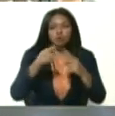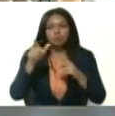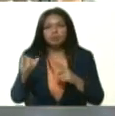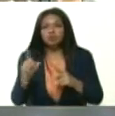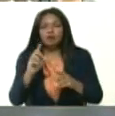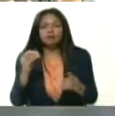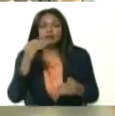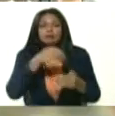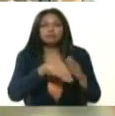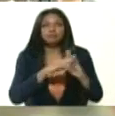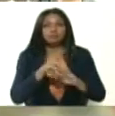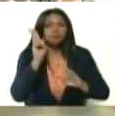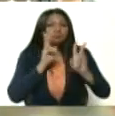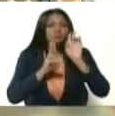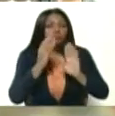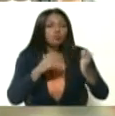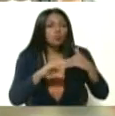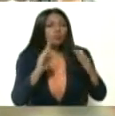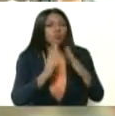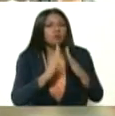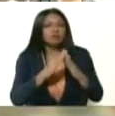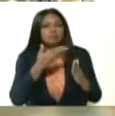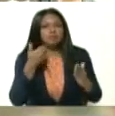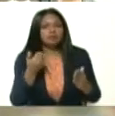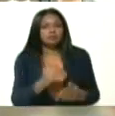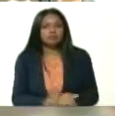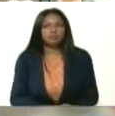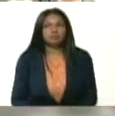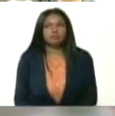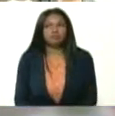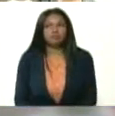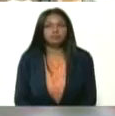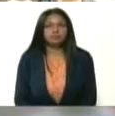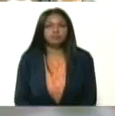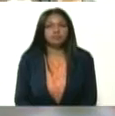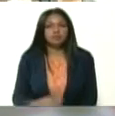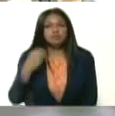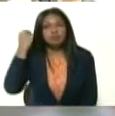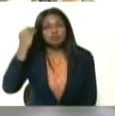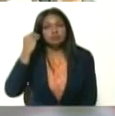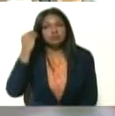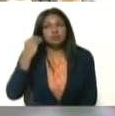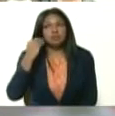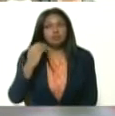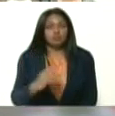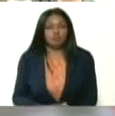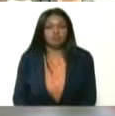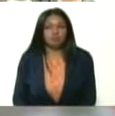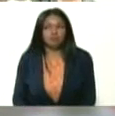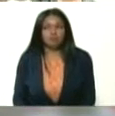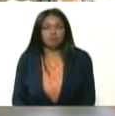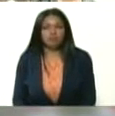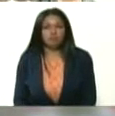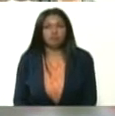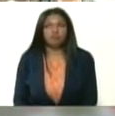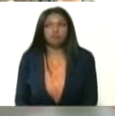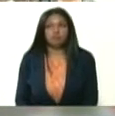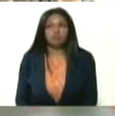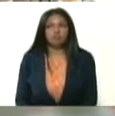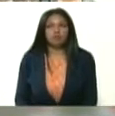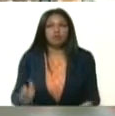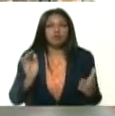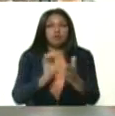tengamos allí curadito lo mandamos a su casa. La lógica, la lógica. Alvarado,